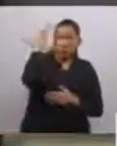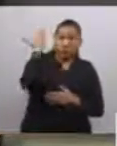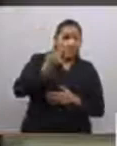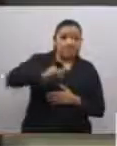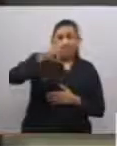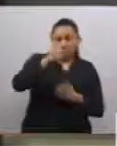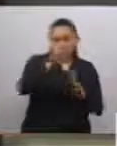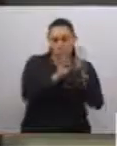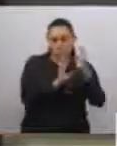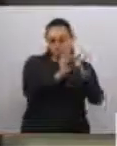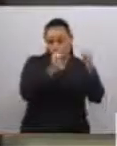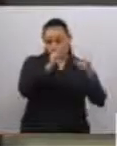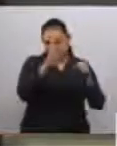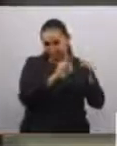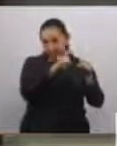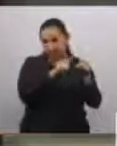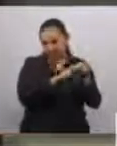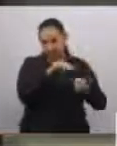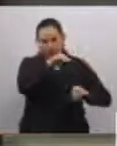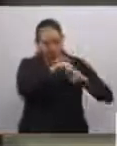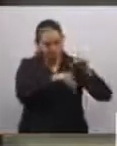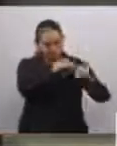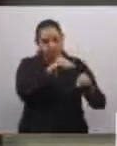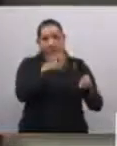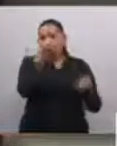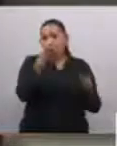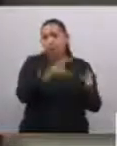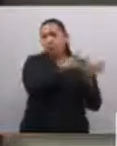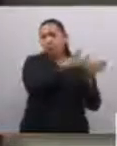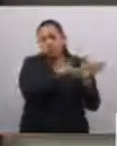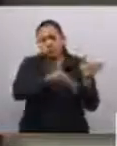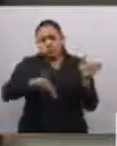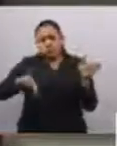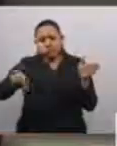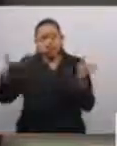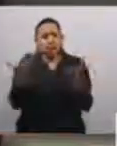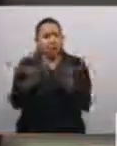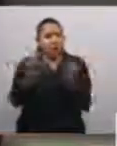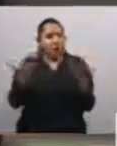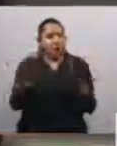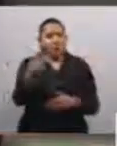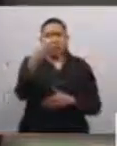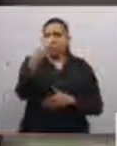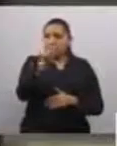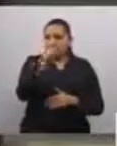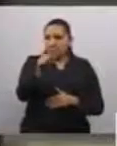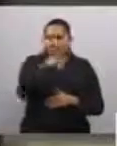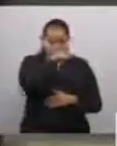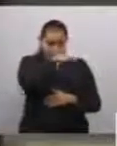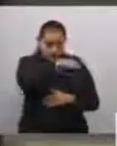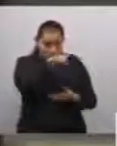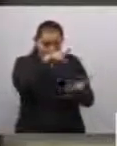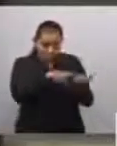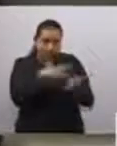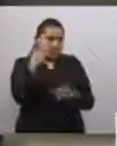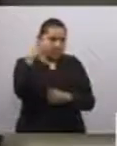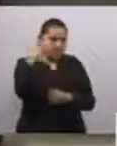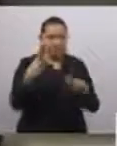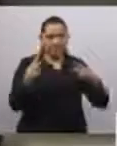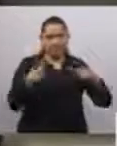y hasta el día de hoy, ha sido cuna de algunos de los personajes más ilustres de nuestra historia